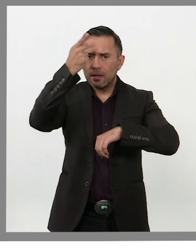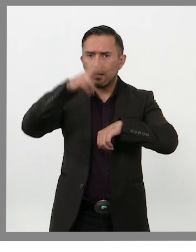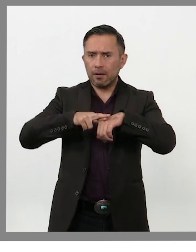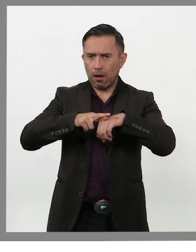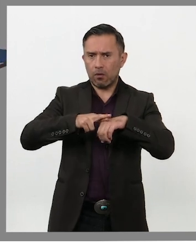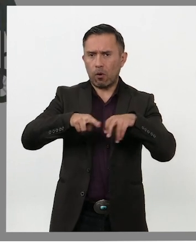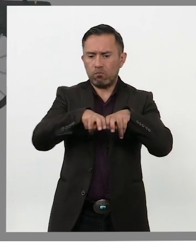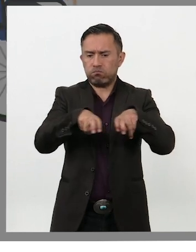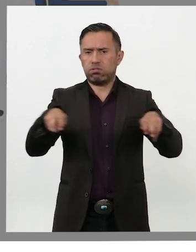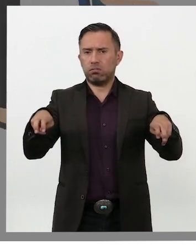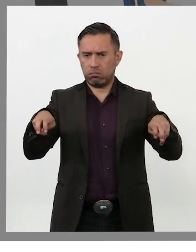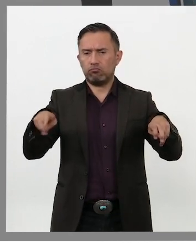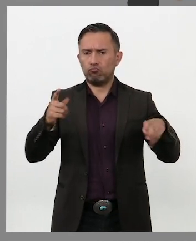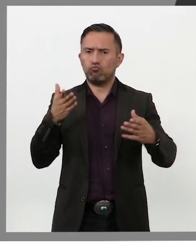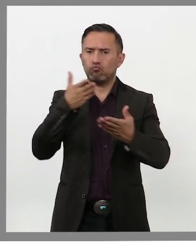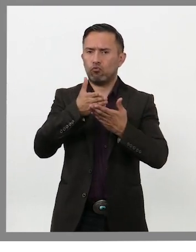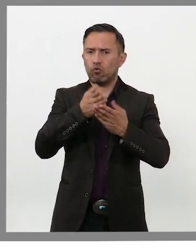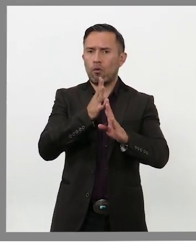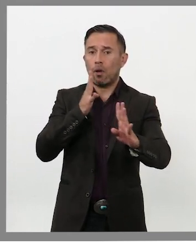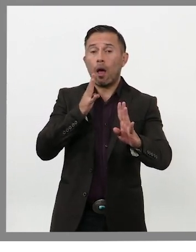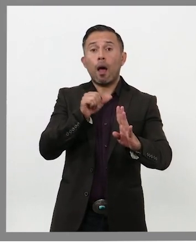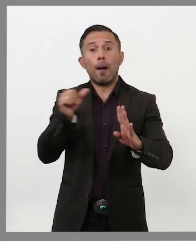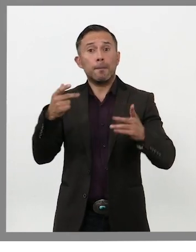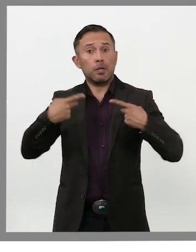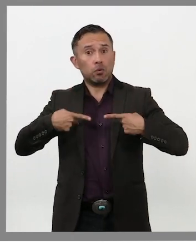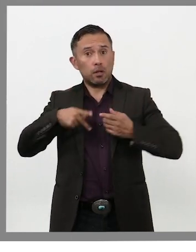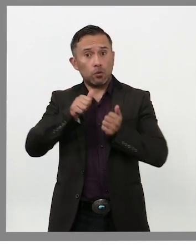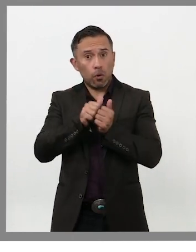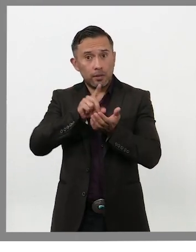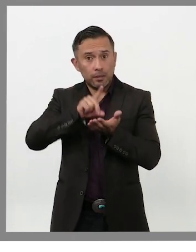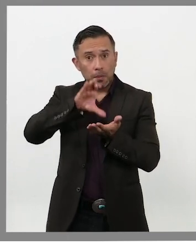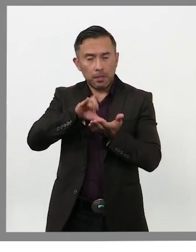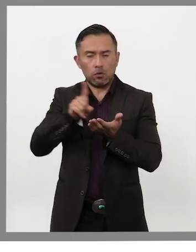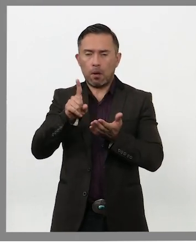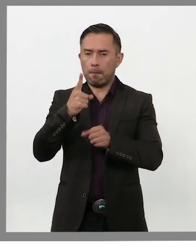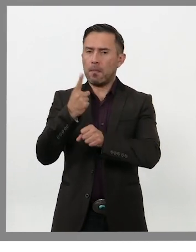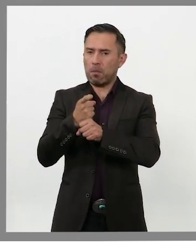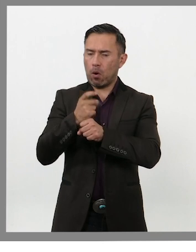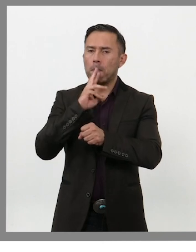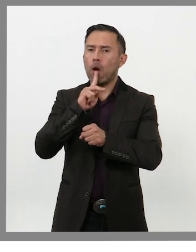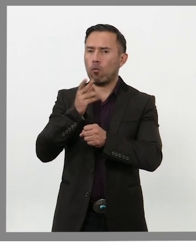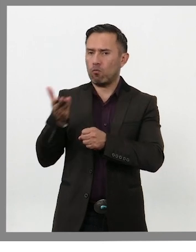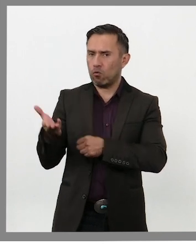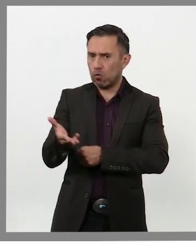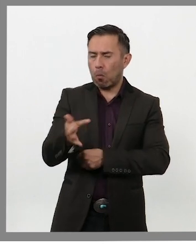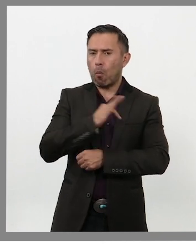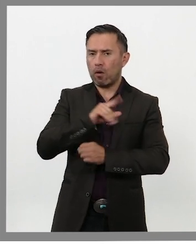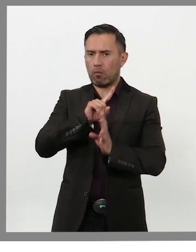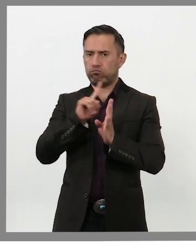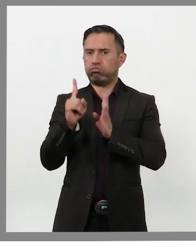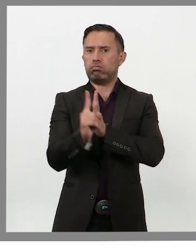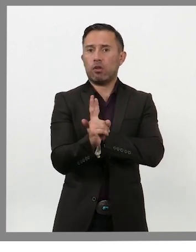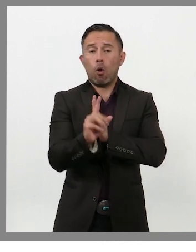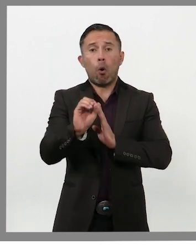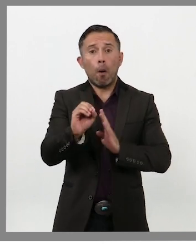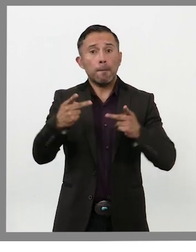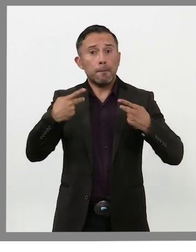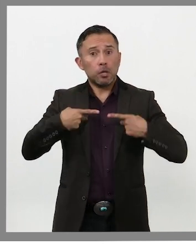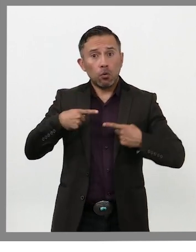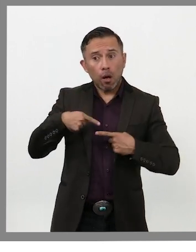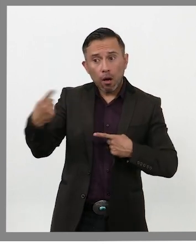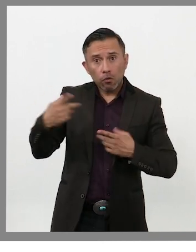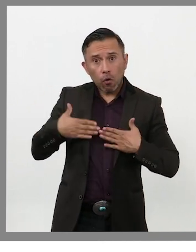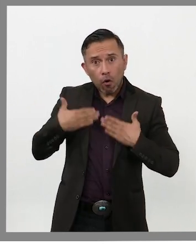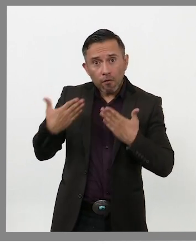Pero las y los ciudadanos con discapacidad tienen preferencia para ejercer su voto e incluso pueden acudir con una persona de su